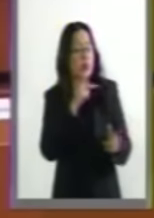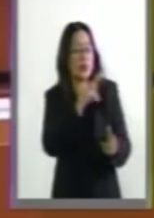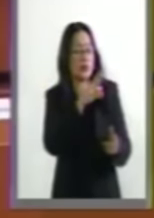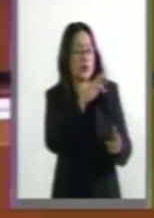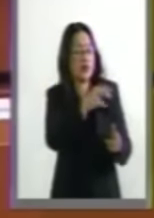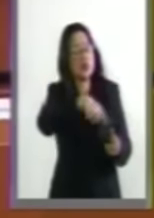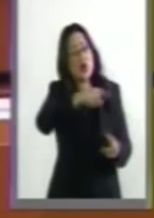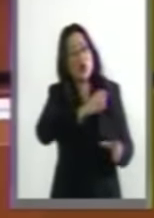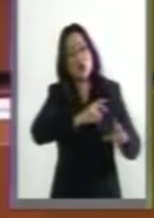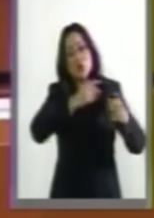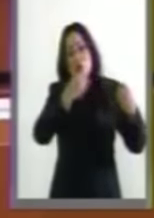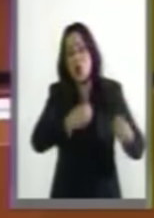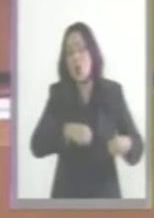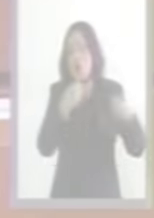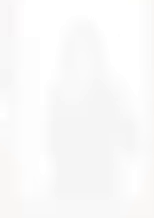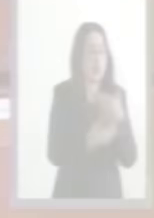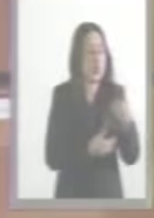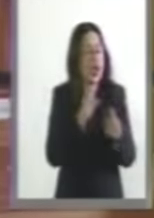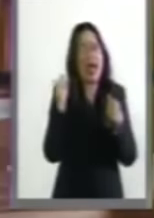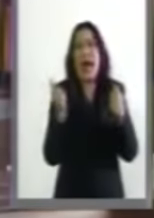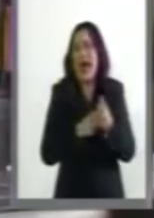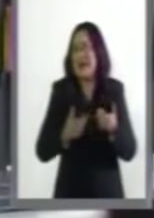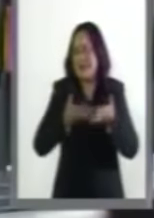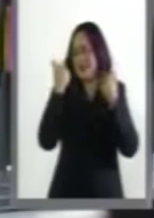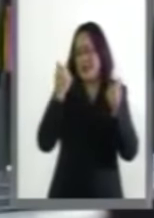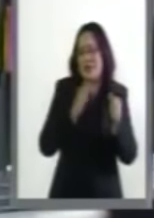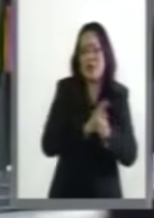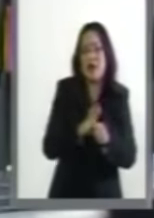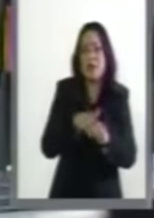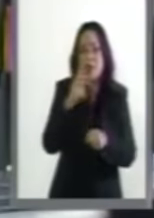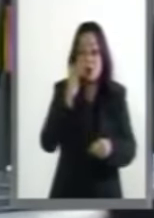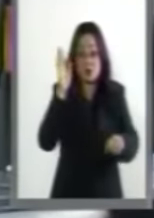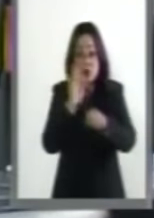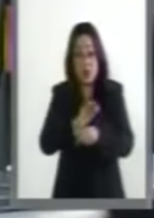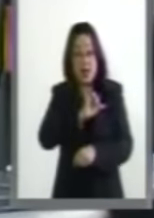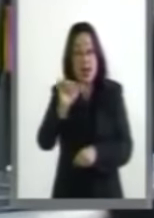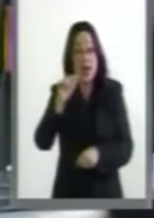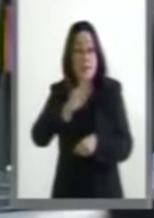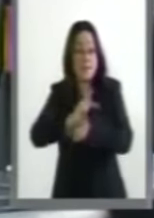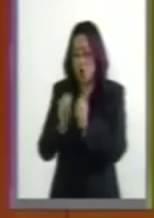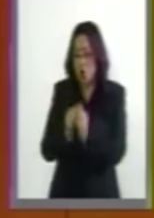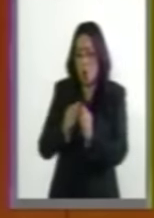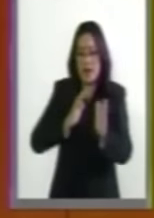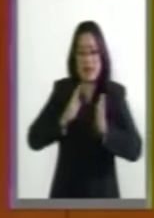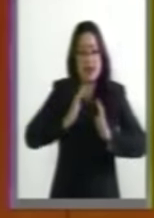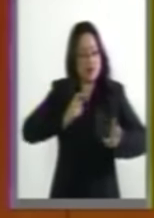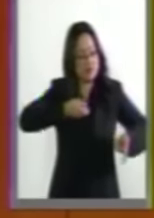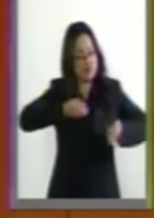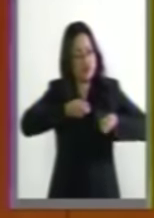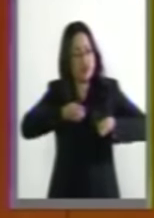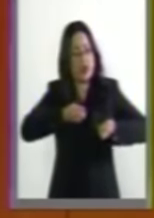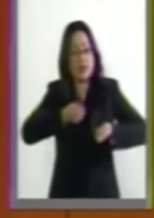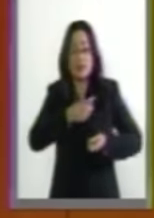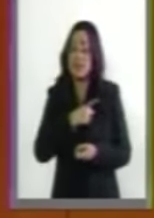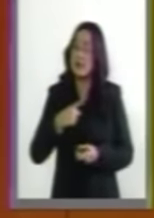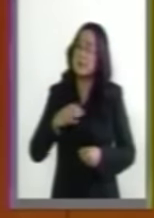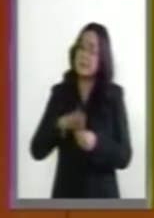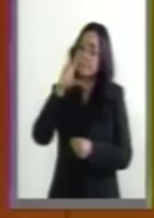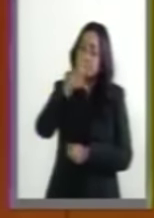muy ocupados en lo que sea, menos en la defensa de los intereses nacionales. Hay que votar en contra.